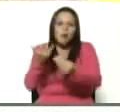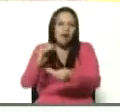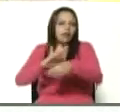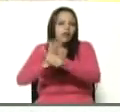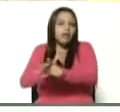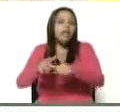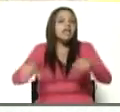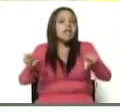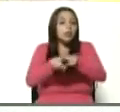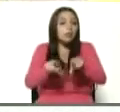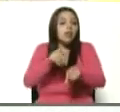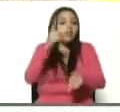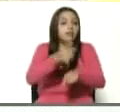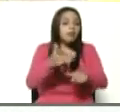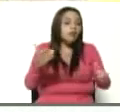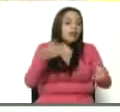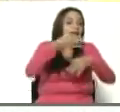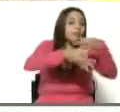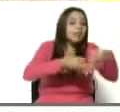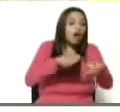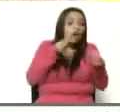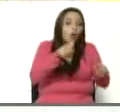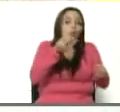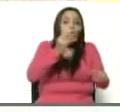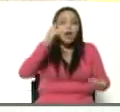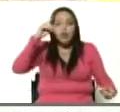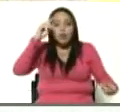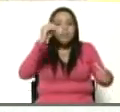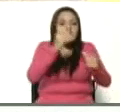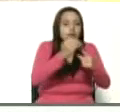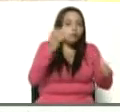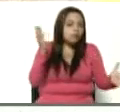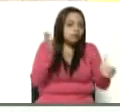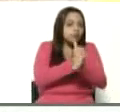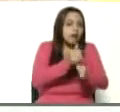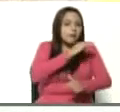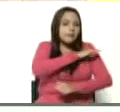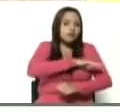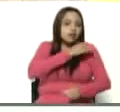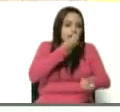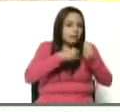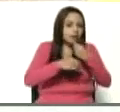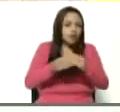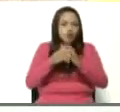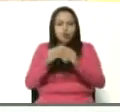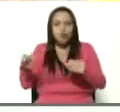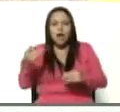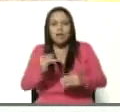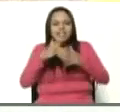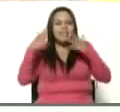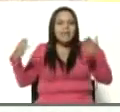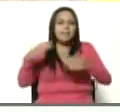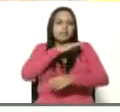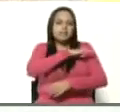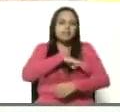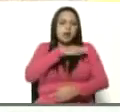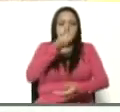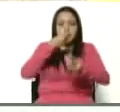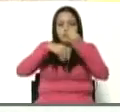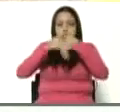permanentes de los logros de las misiones alimentarias. Todo esto conforma la gran misión de alimentación.